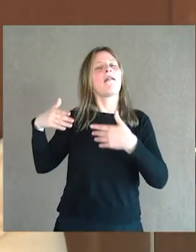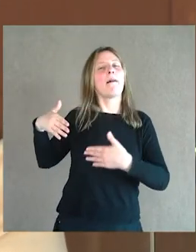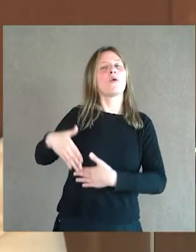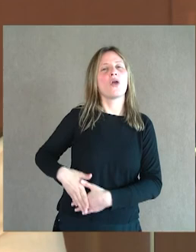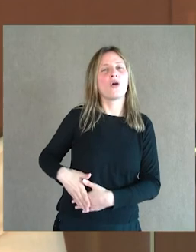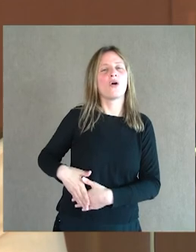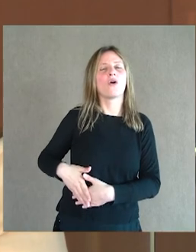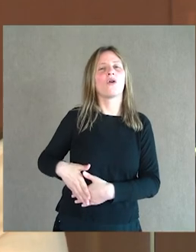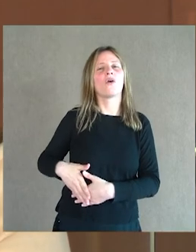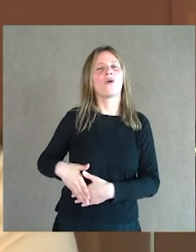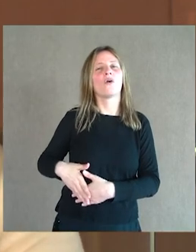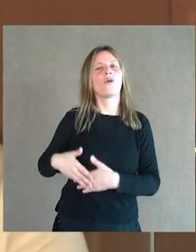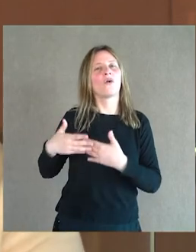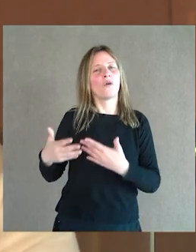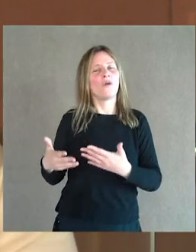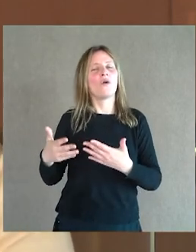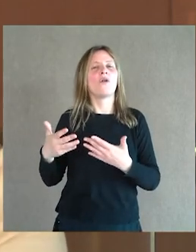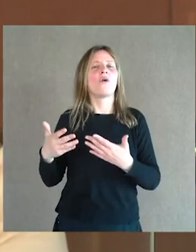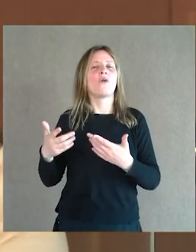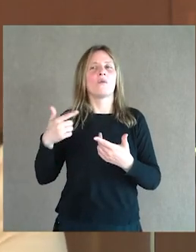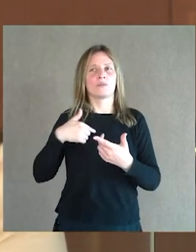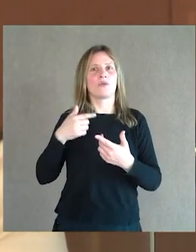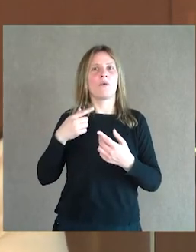proclama emperador.